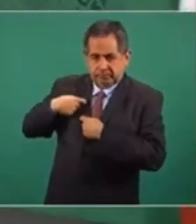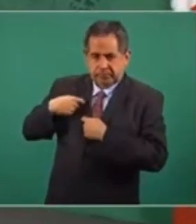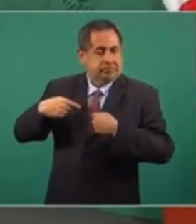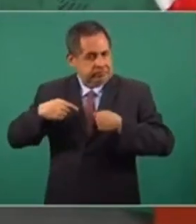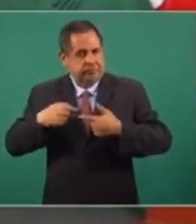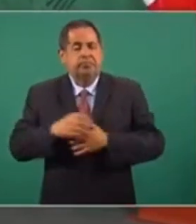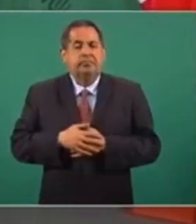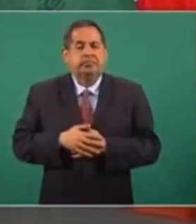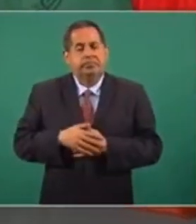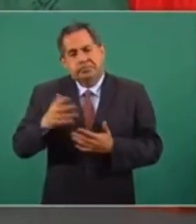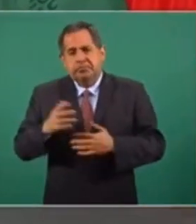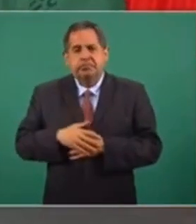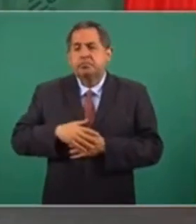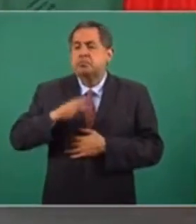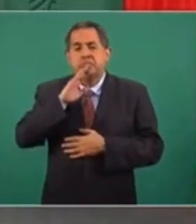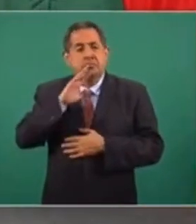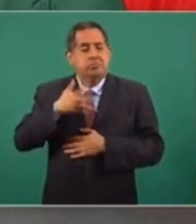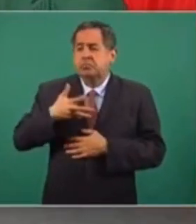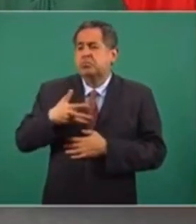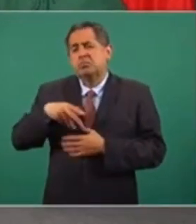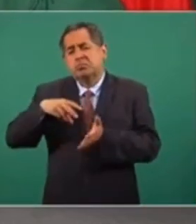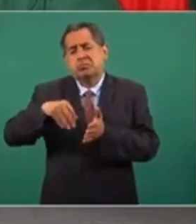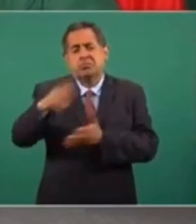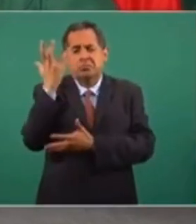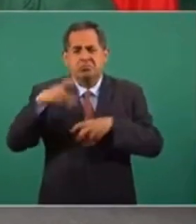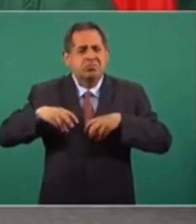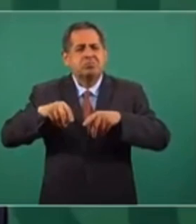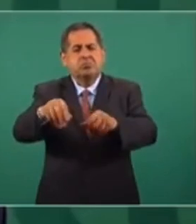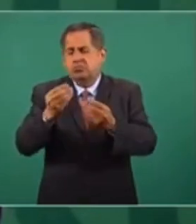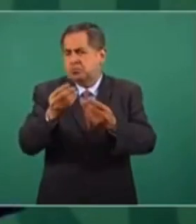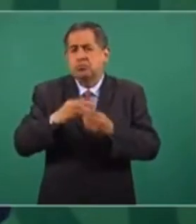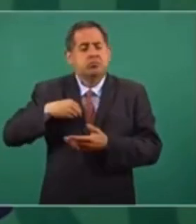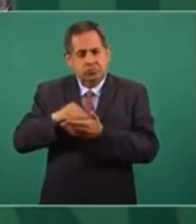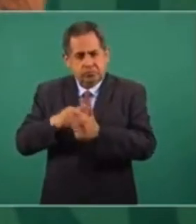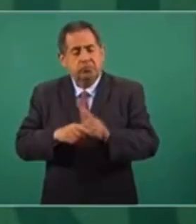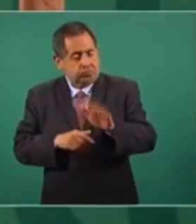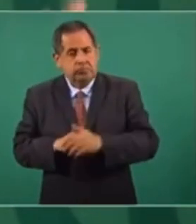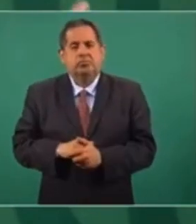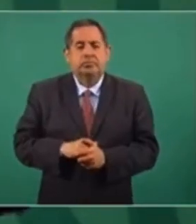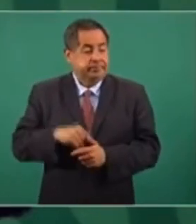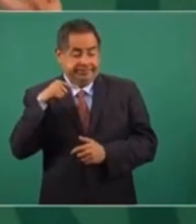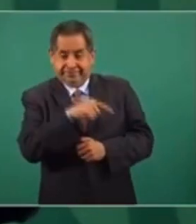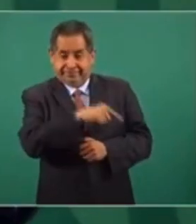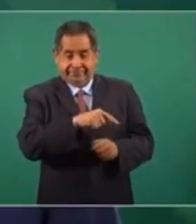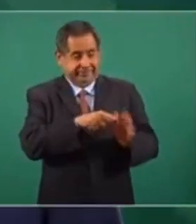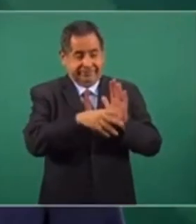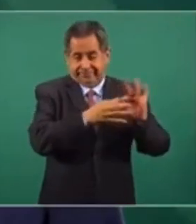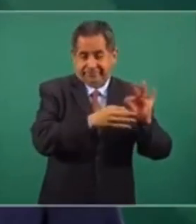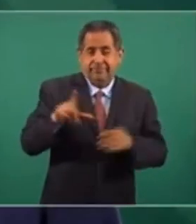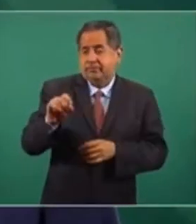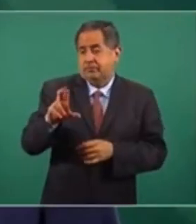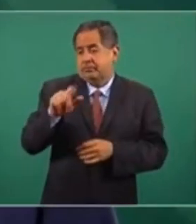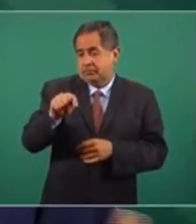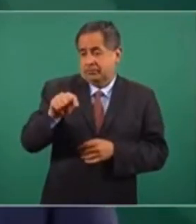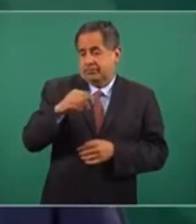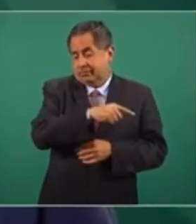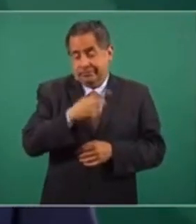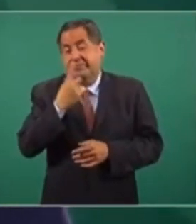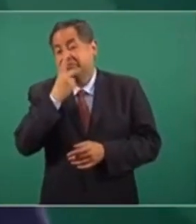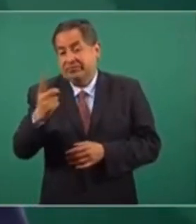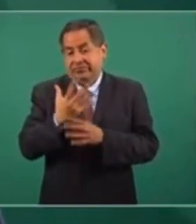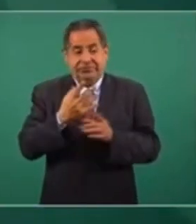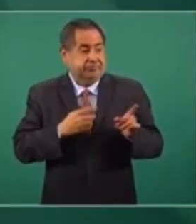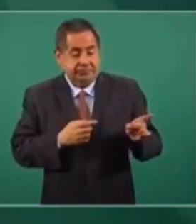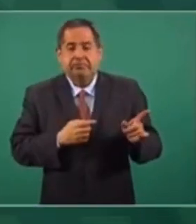Y ya mi madre tenía sembrados árboles y demás, y yo he seguido sembrando. Bueno, este periodista, lo ve de mola, dice que